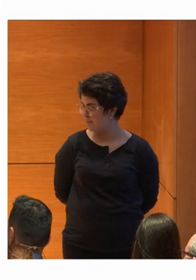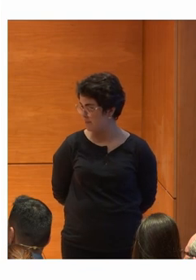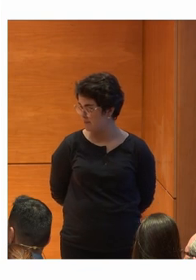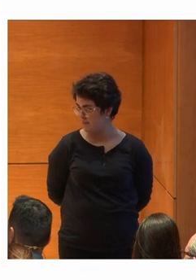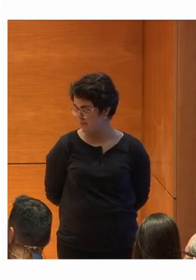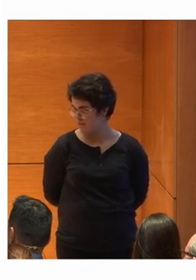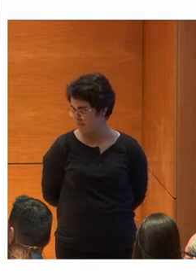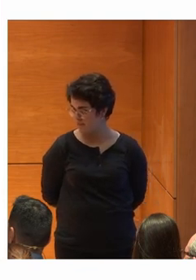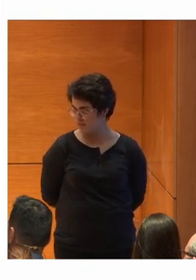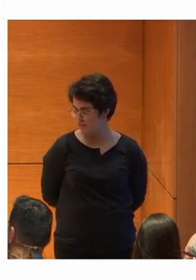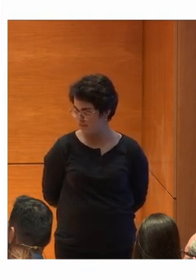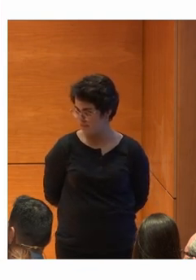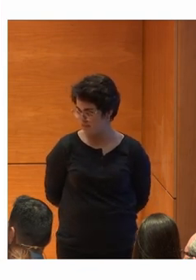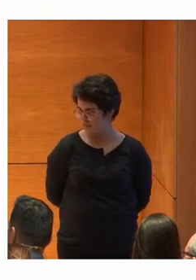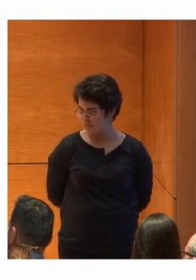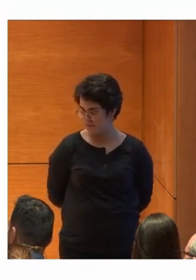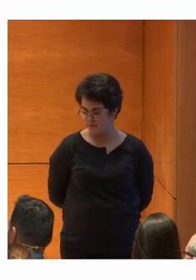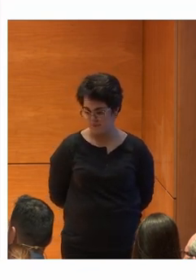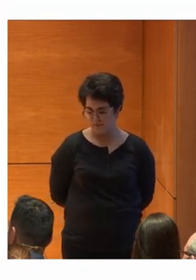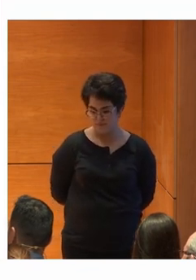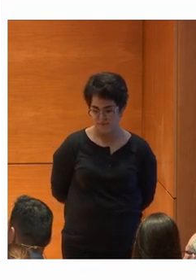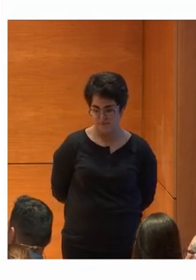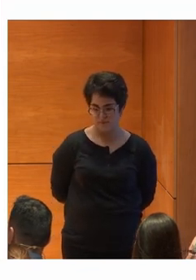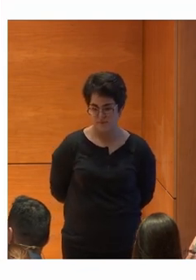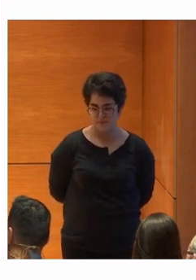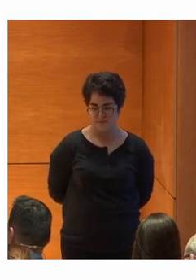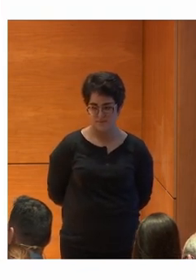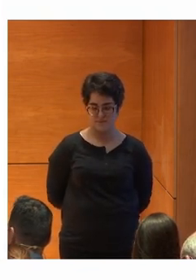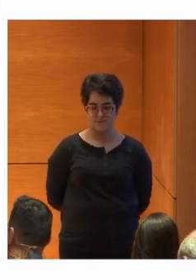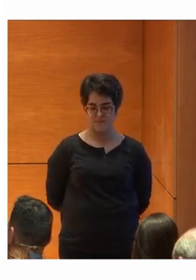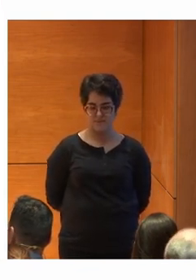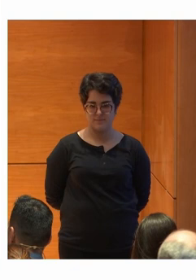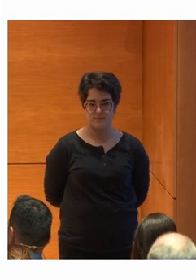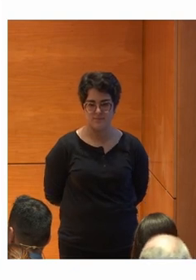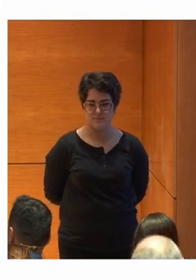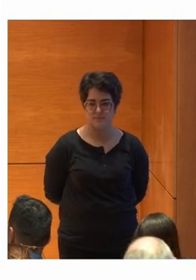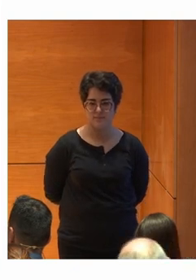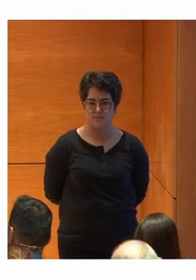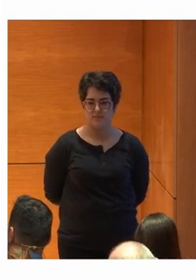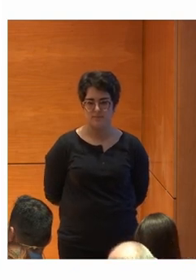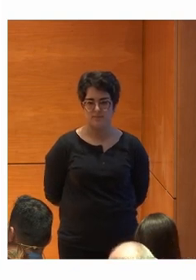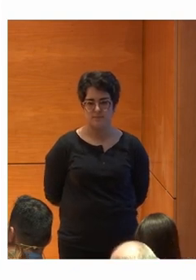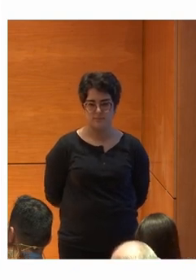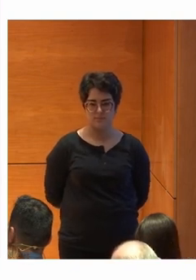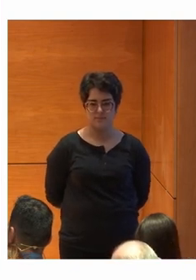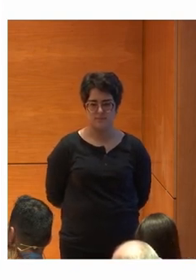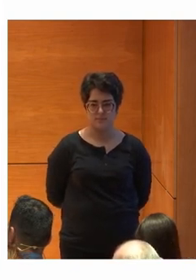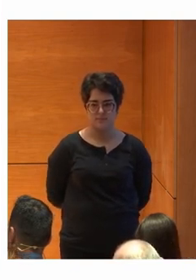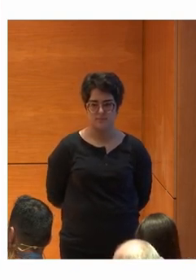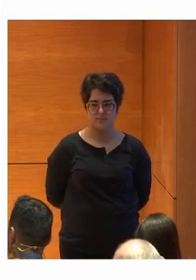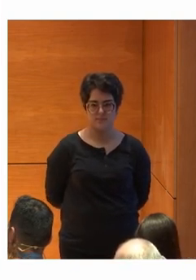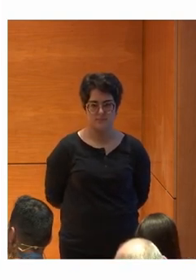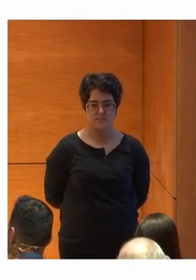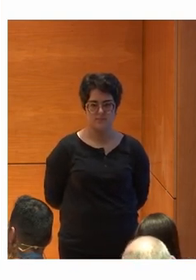Andá Niña Se nos olvidaron Las patatas Tomate Bueno Pues un minuto Voy a por ella Pero ya lo dejo